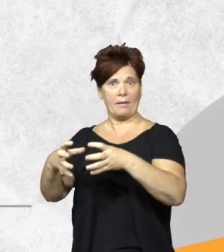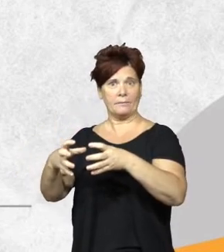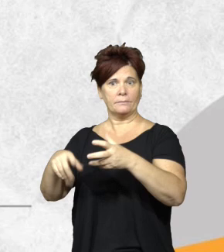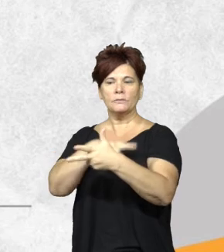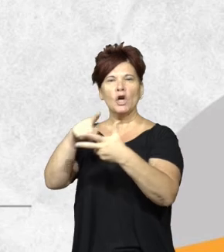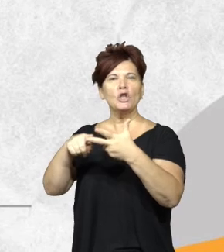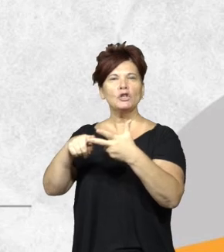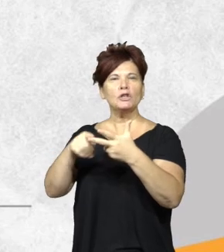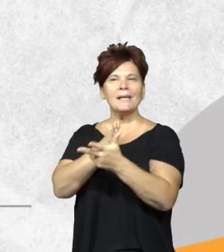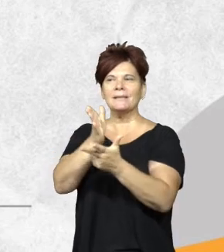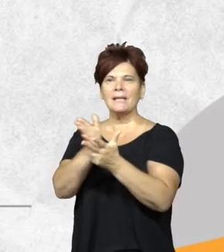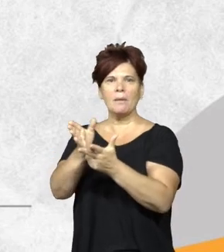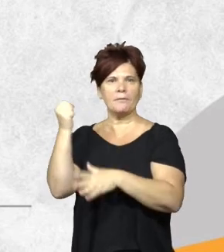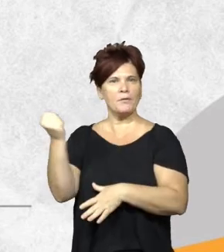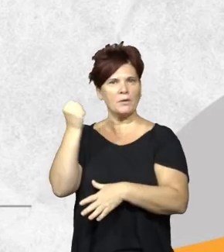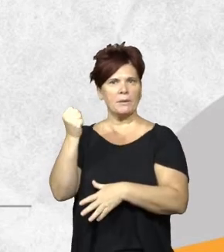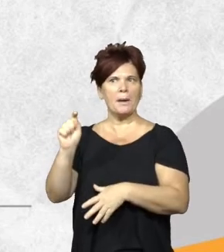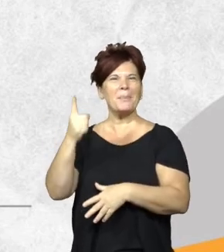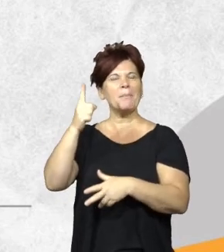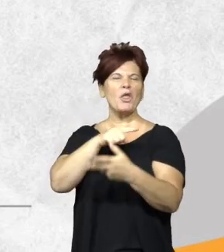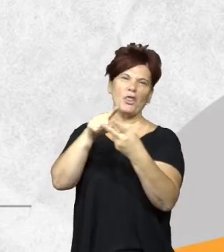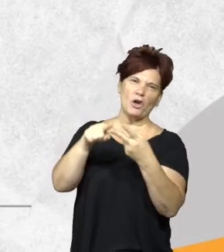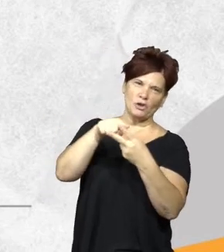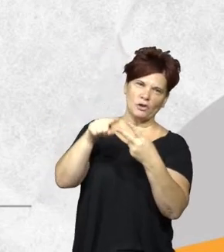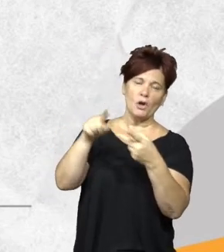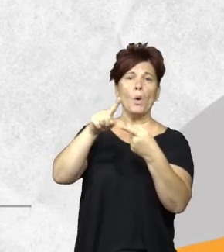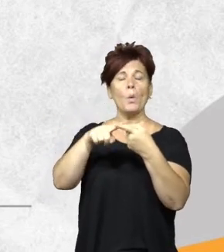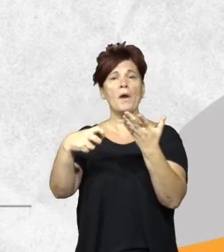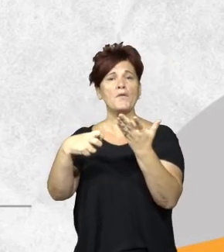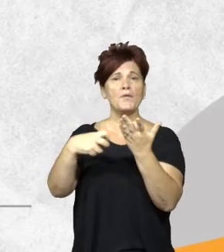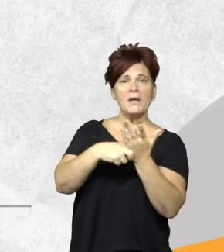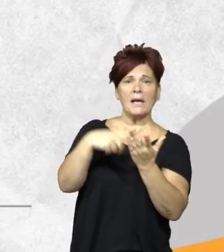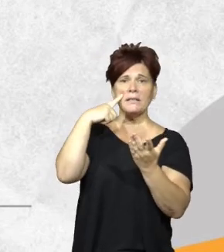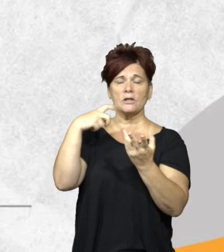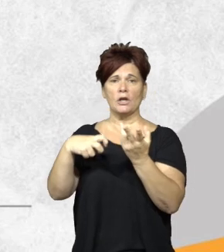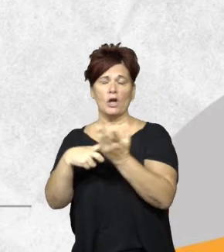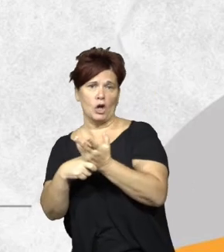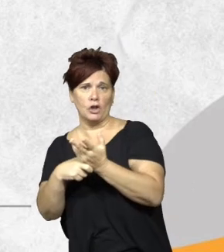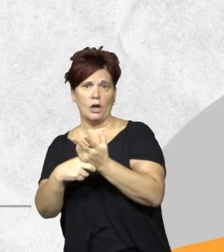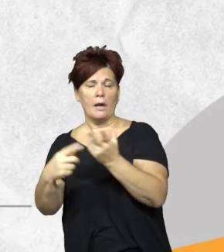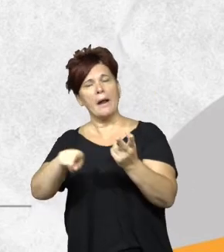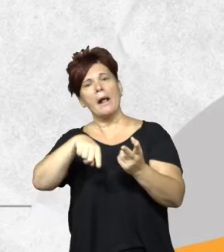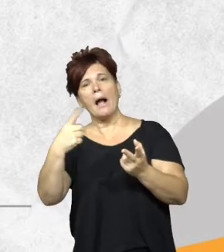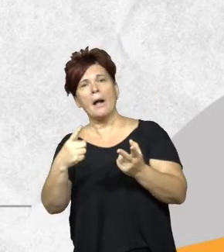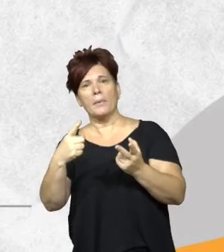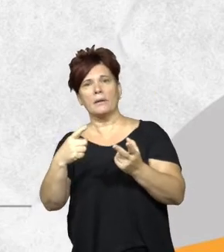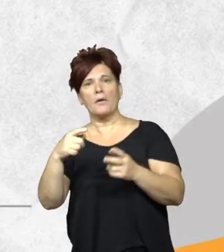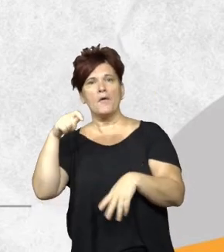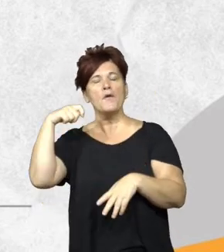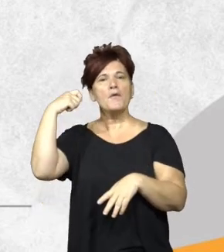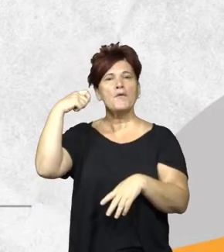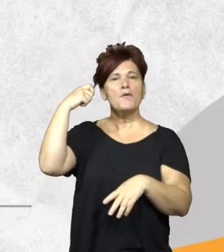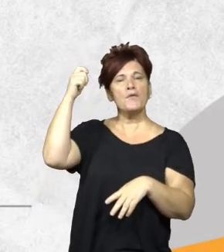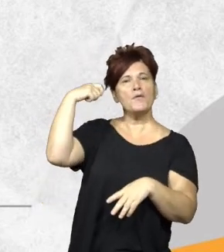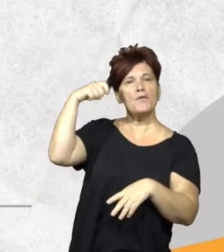premisas fundamentales en principio eran dos por un lado la fiscalización y control ambiental y por otro lado el rescate de fauna silvestre